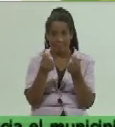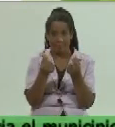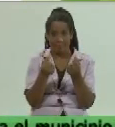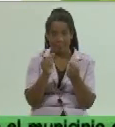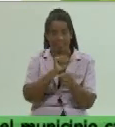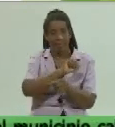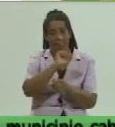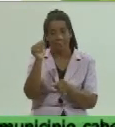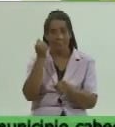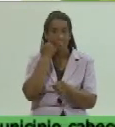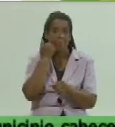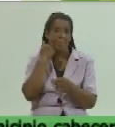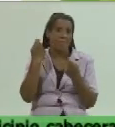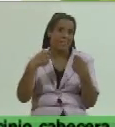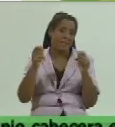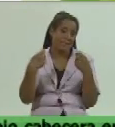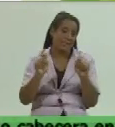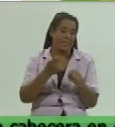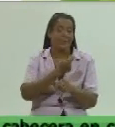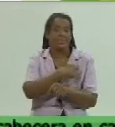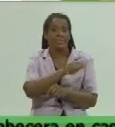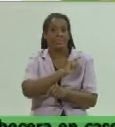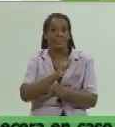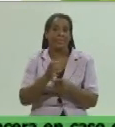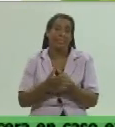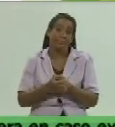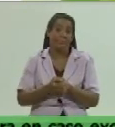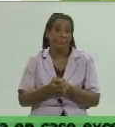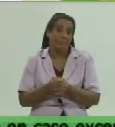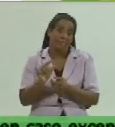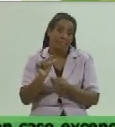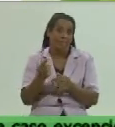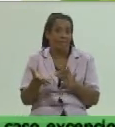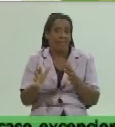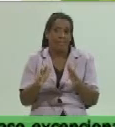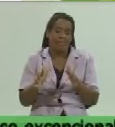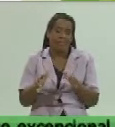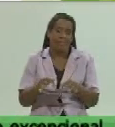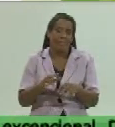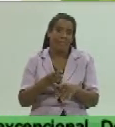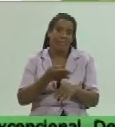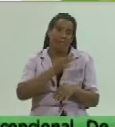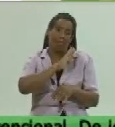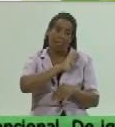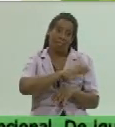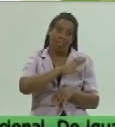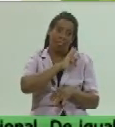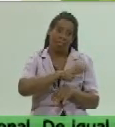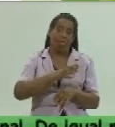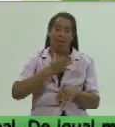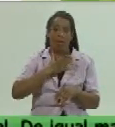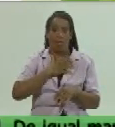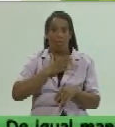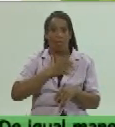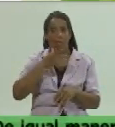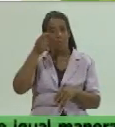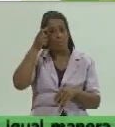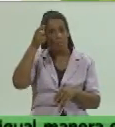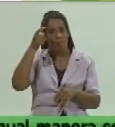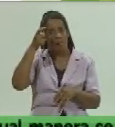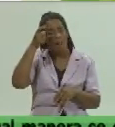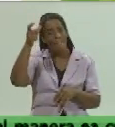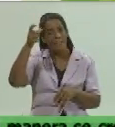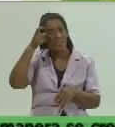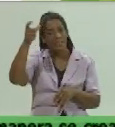venta a la población y bueno un poco que que quitarle un poco de carga tributaria a los propios productores y a los comercializadores de estos